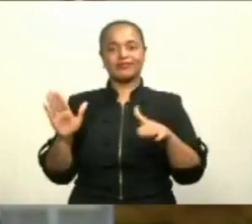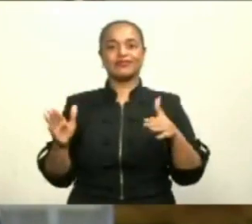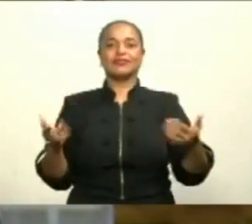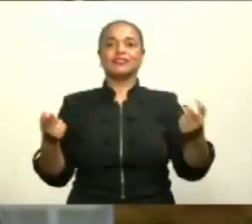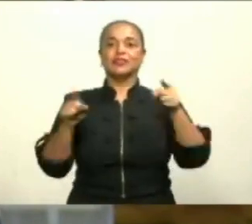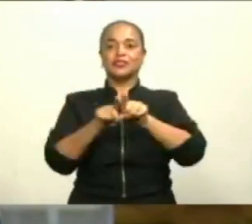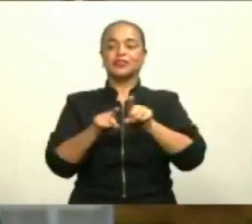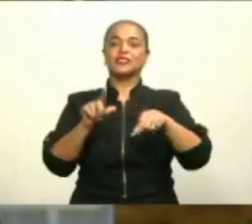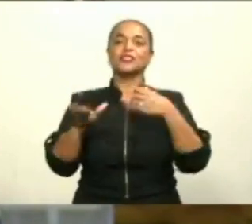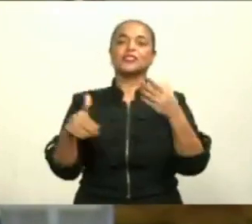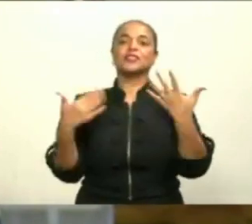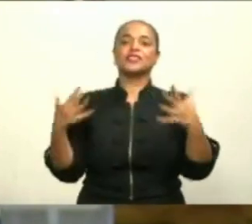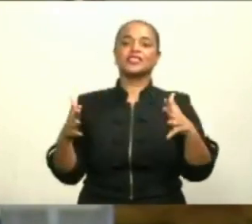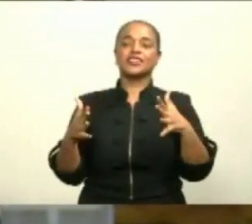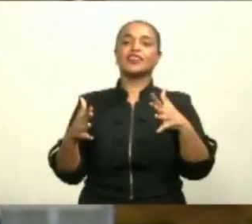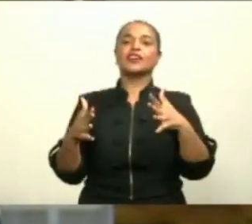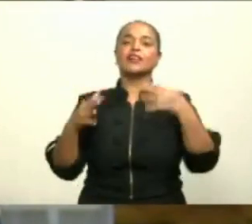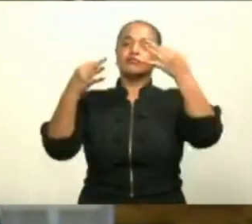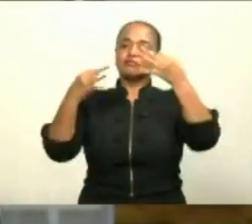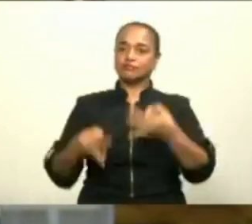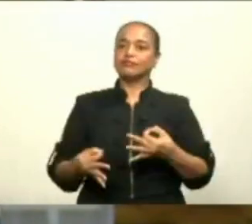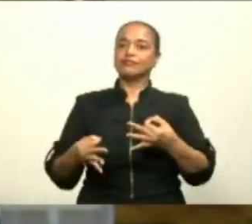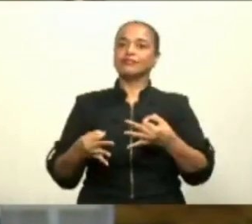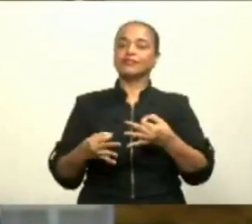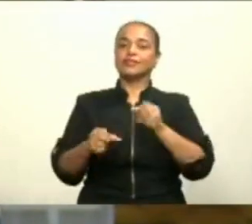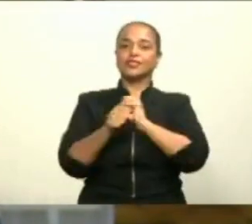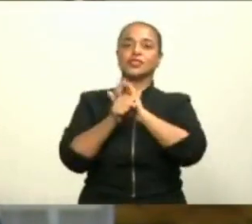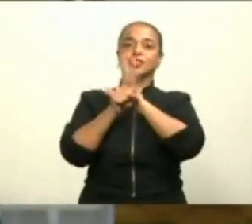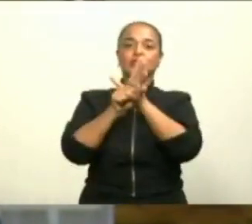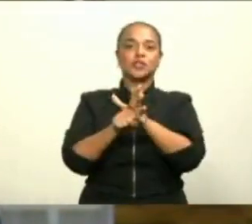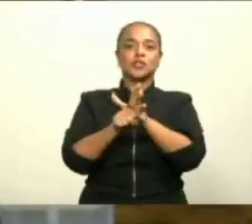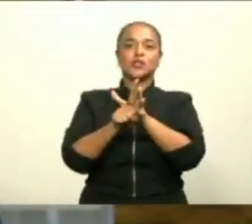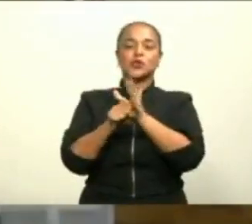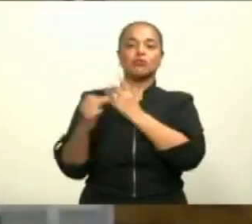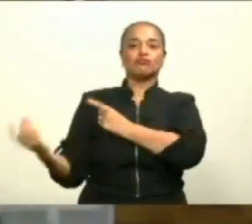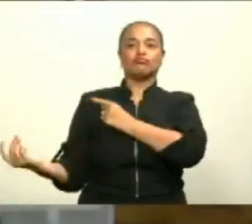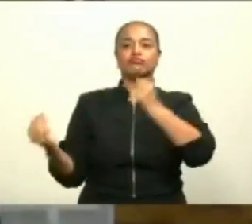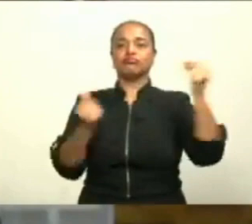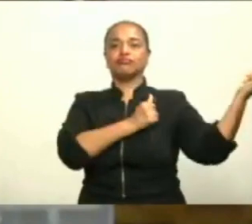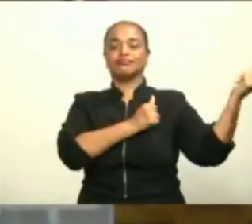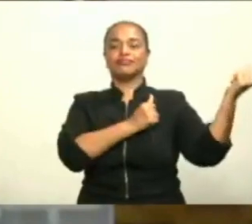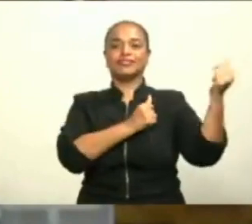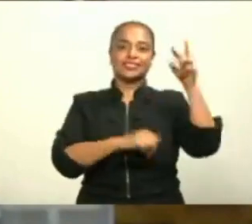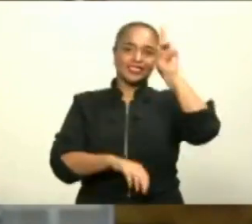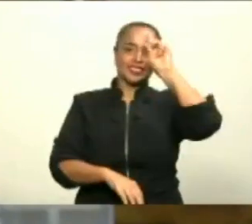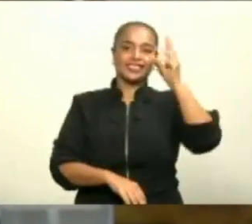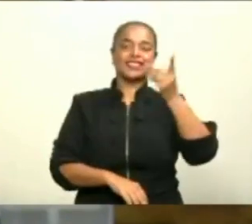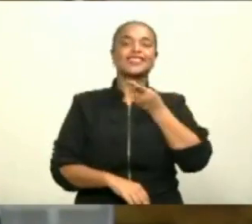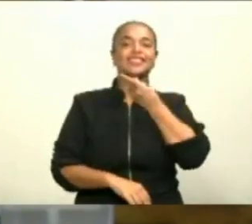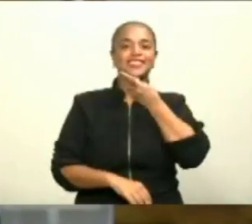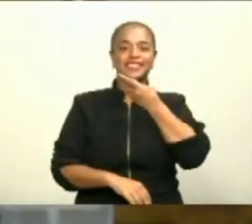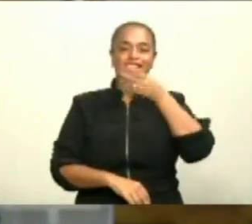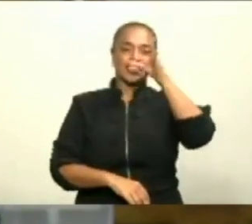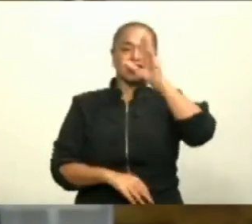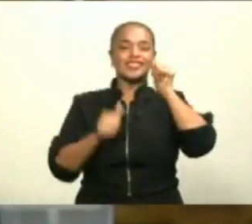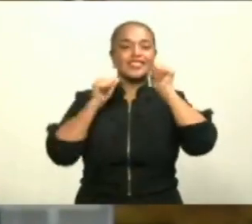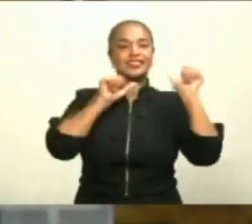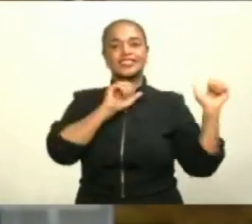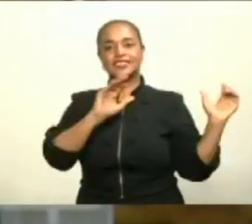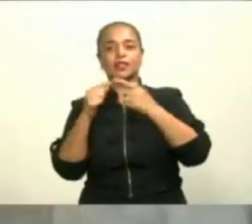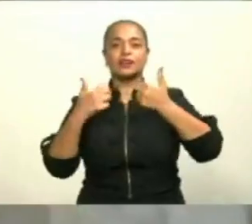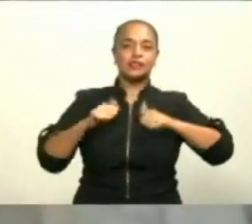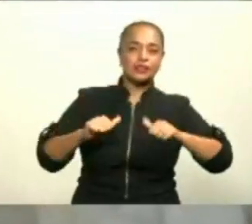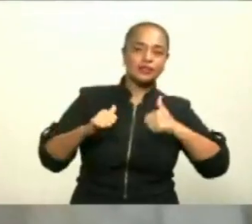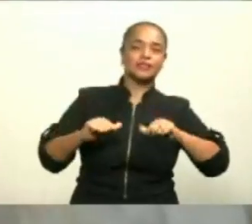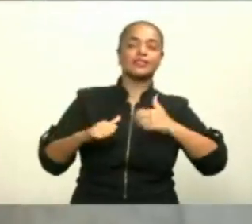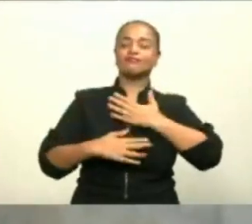asegurar que el COVID-19 ha sido erradicado de la República Dominicana. Que Dios los bendiga y muchísimas gracias.